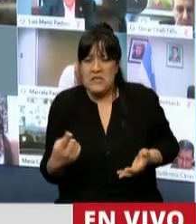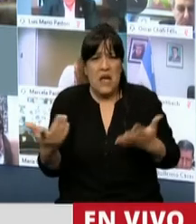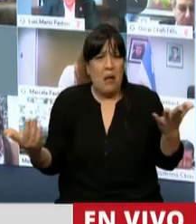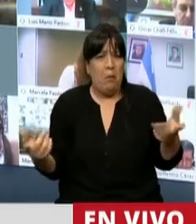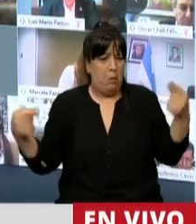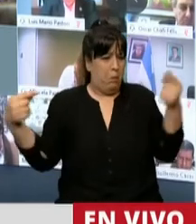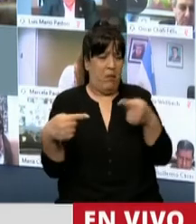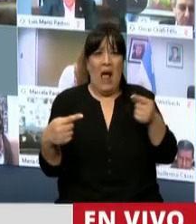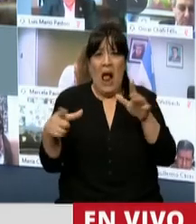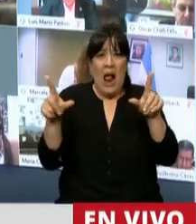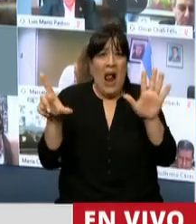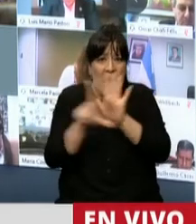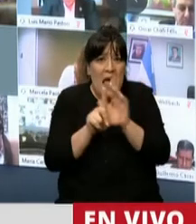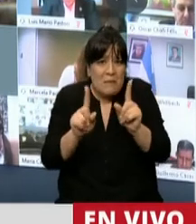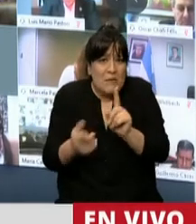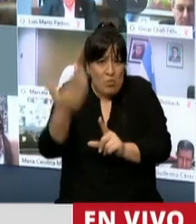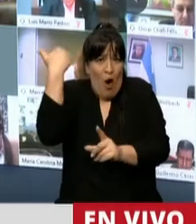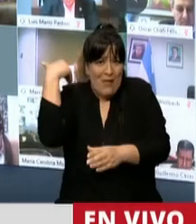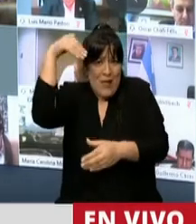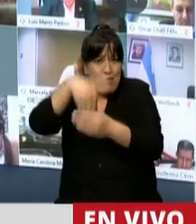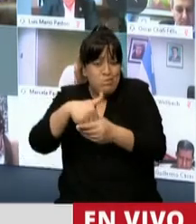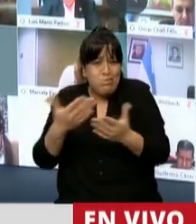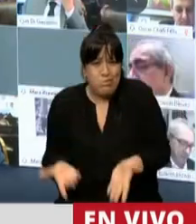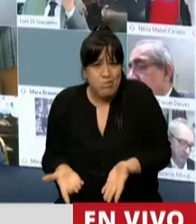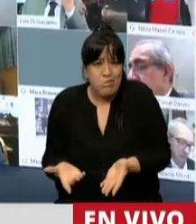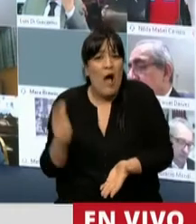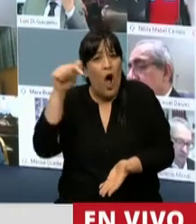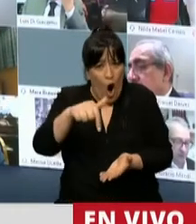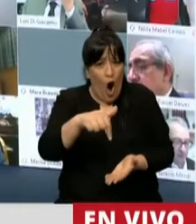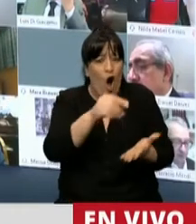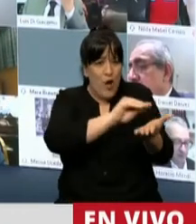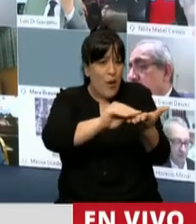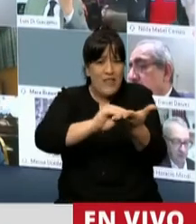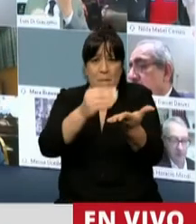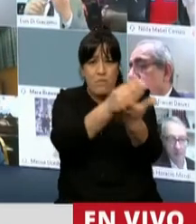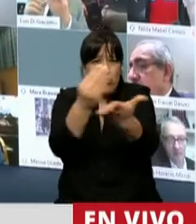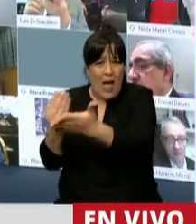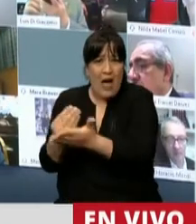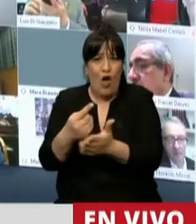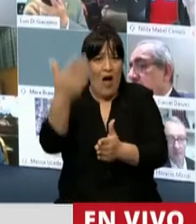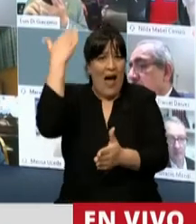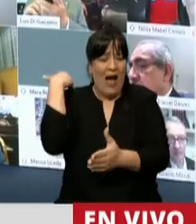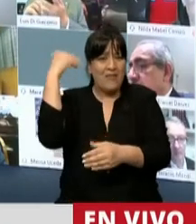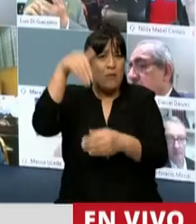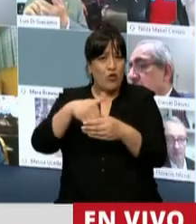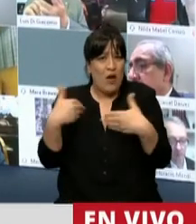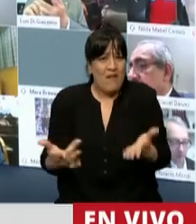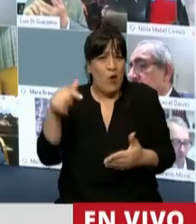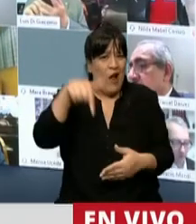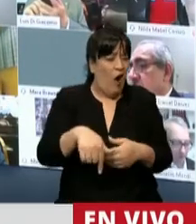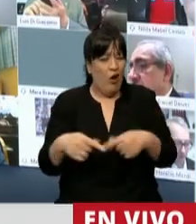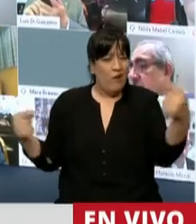de la ley que votaron muchos de los que hoy están ocupando estas mismas bancas. Una ley que